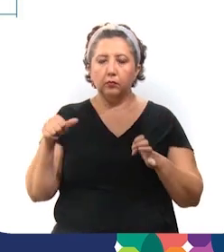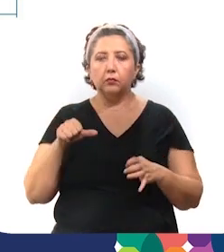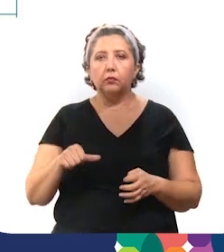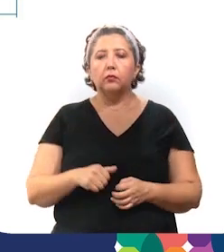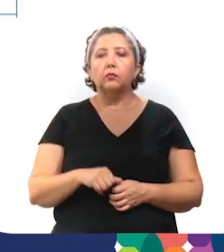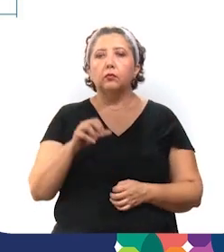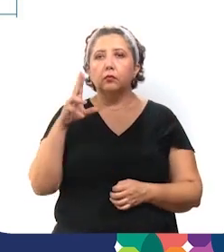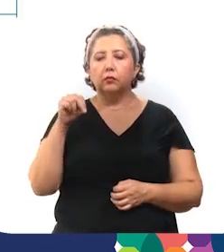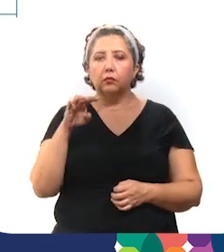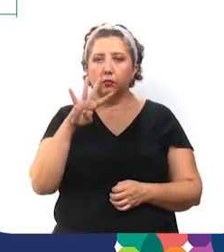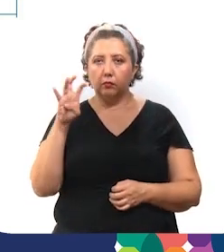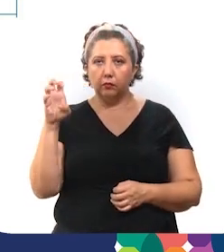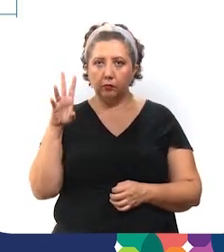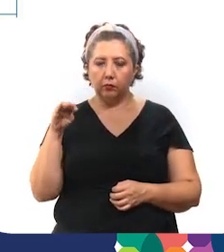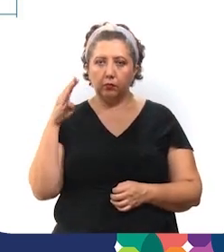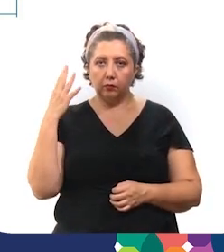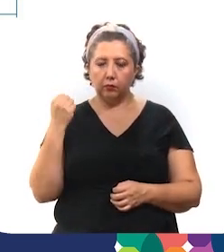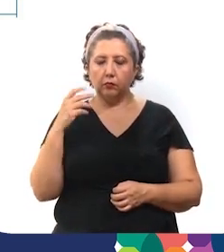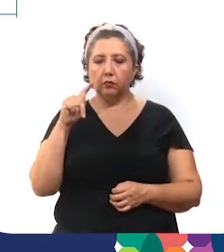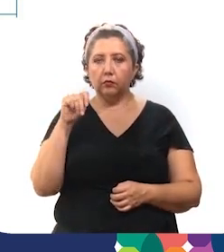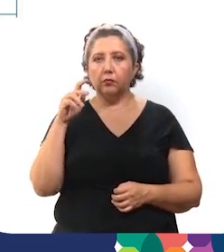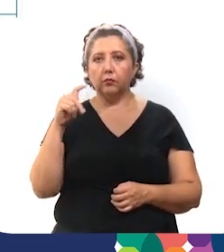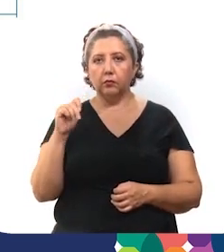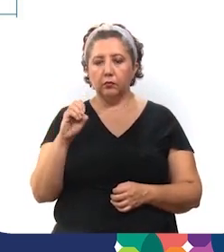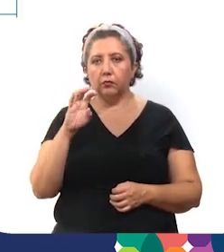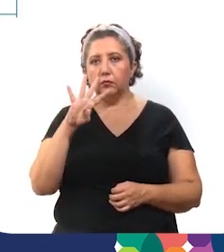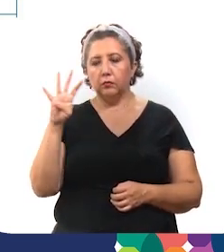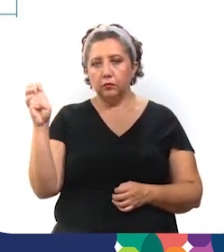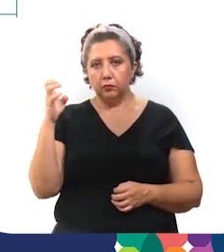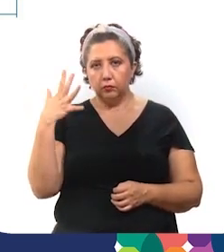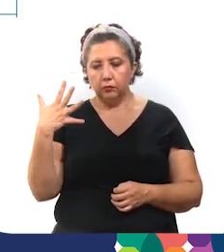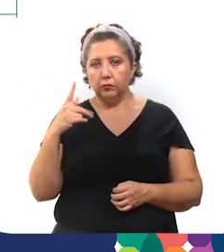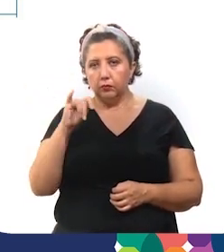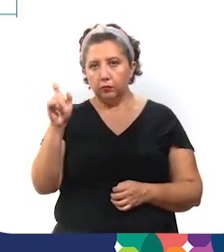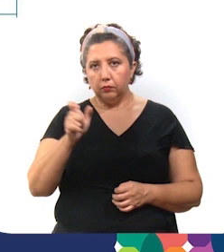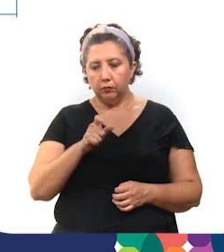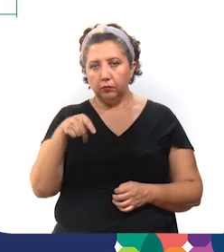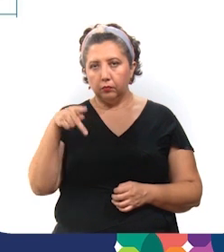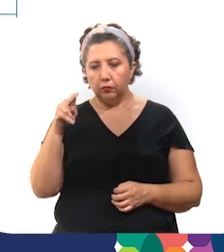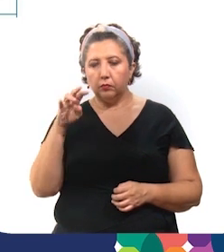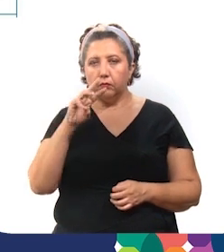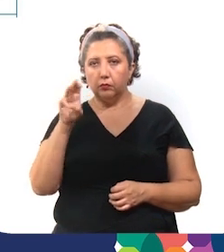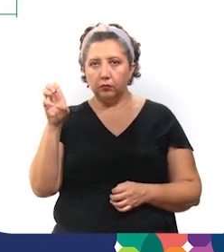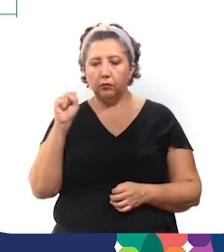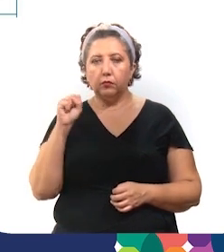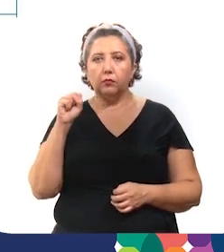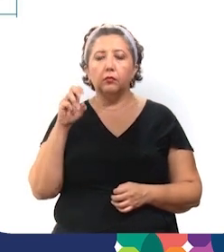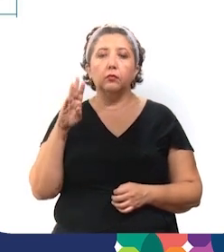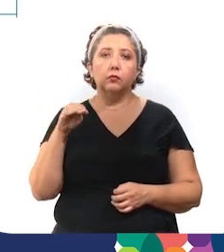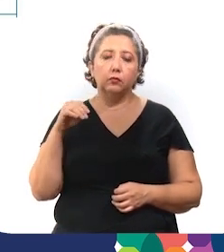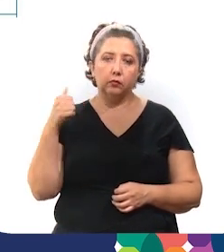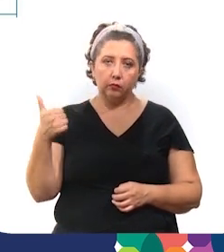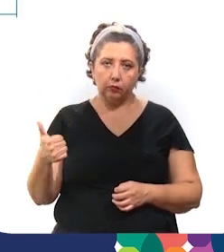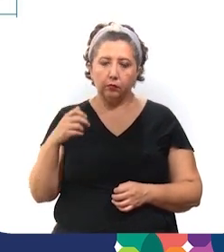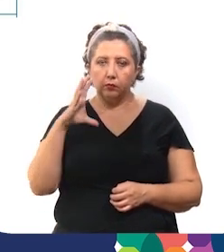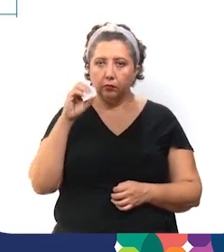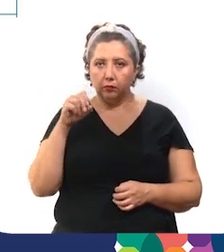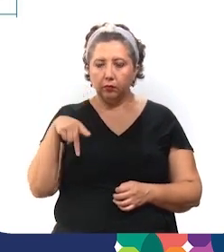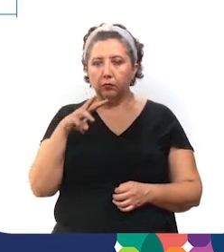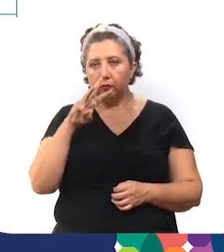Akanké 499, Peto 405, Tixcococ 396, Concal